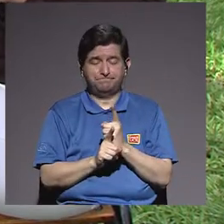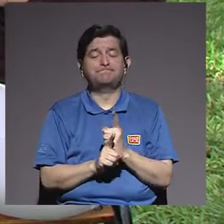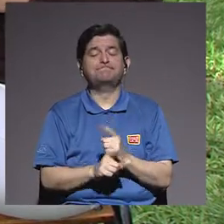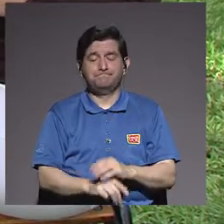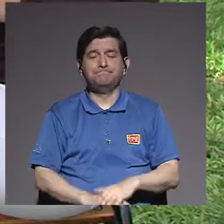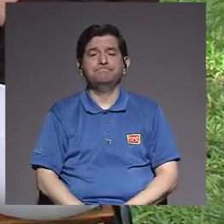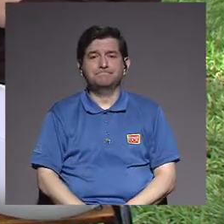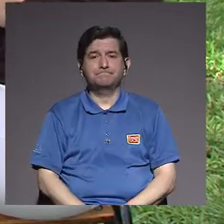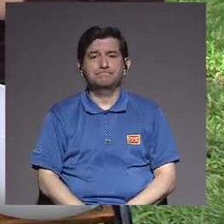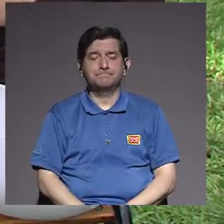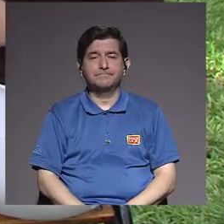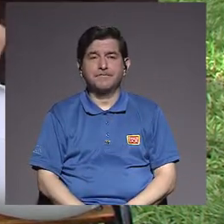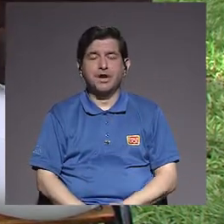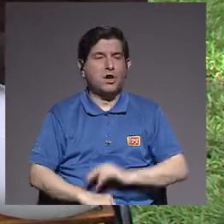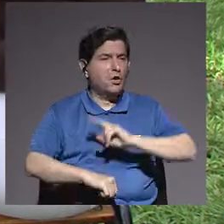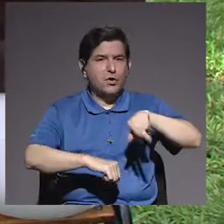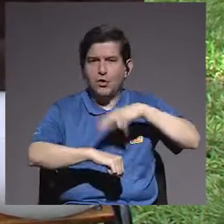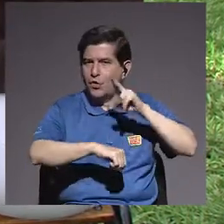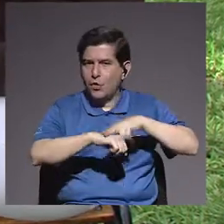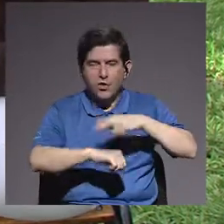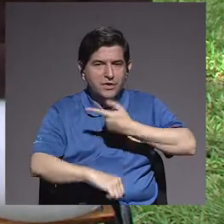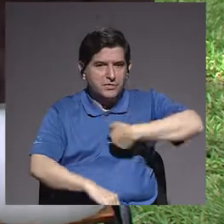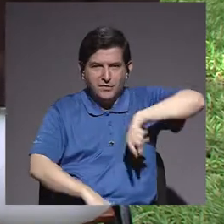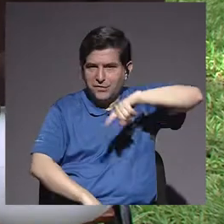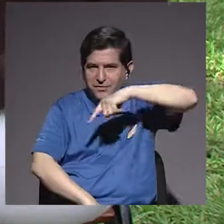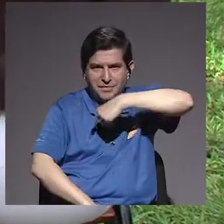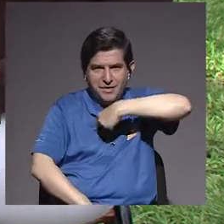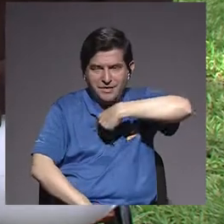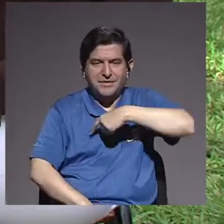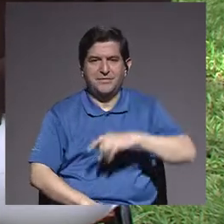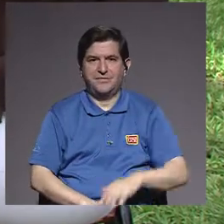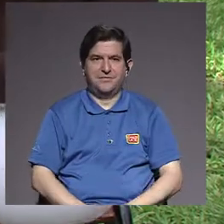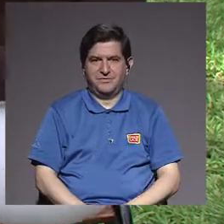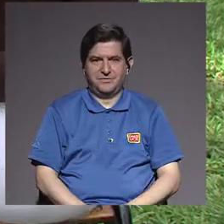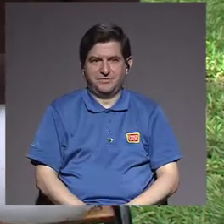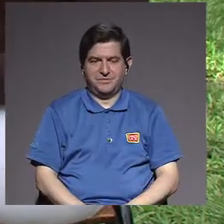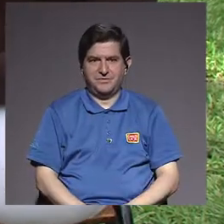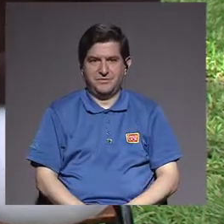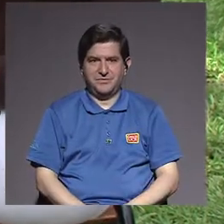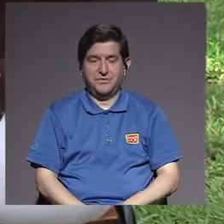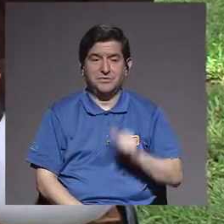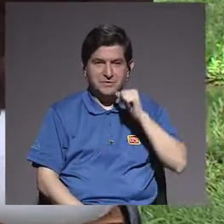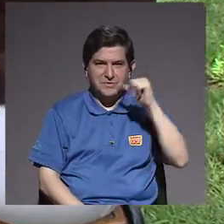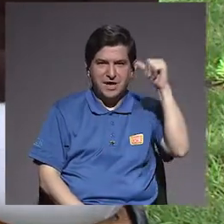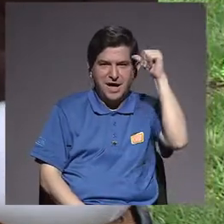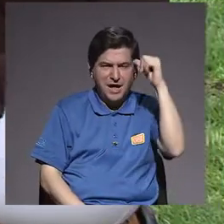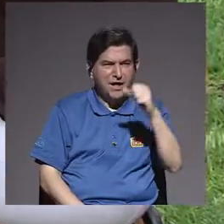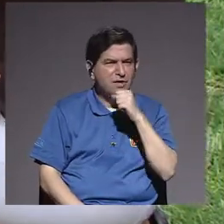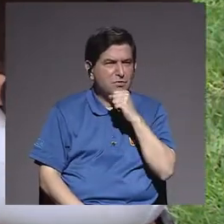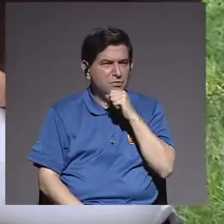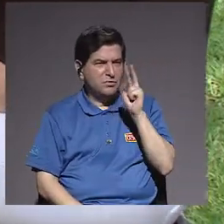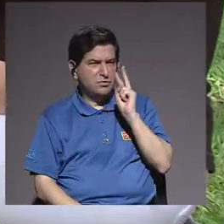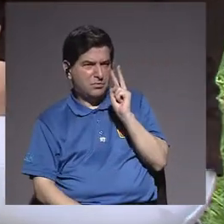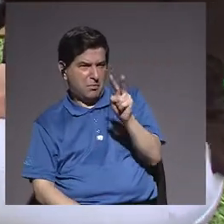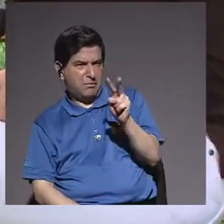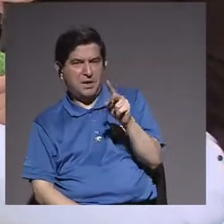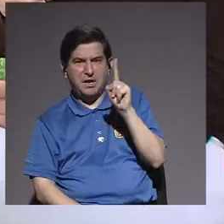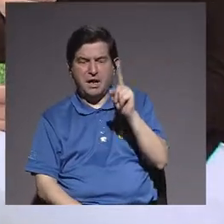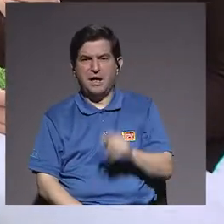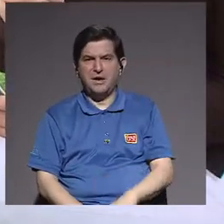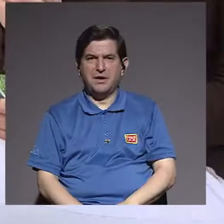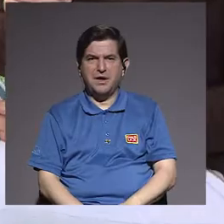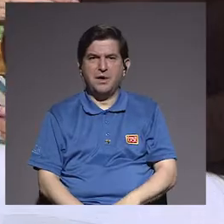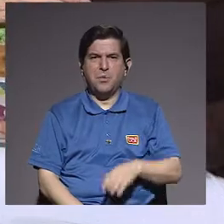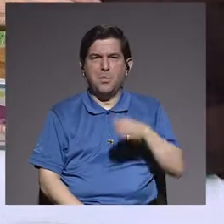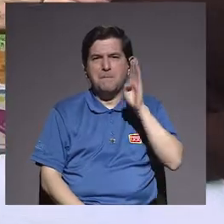Definitivamente, no es común vernos al adulto mayor en una